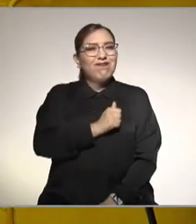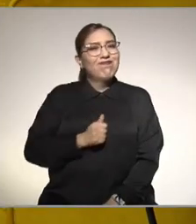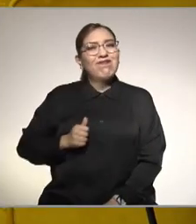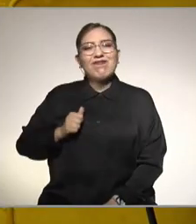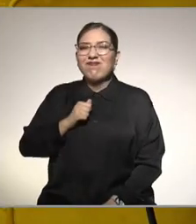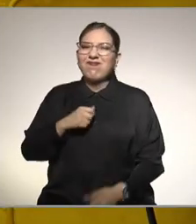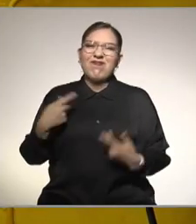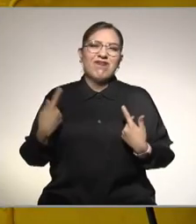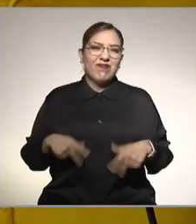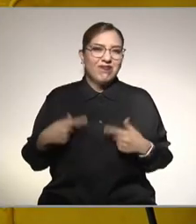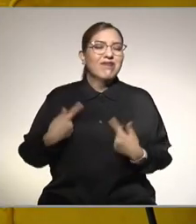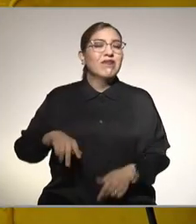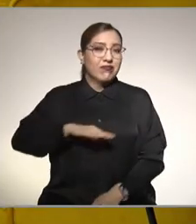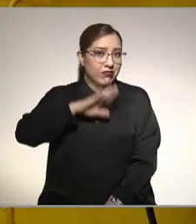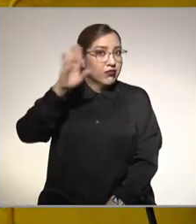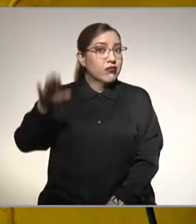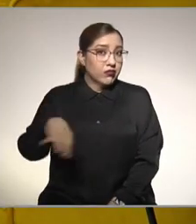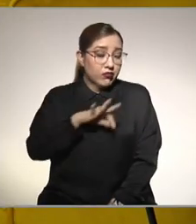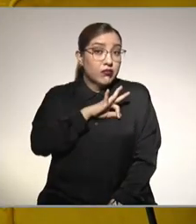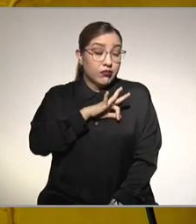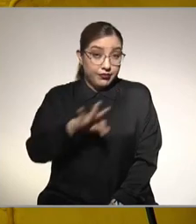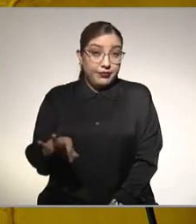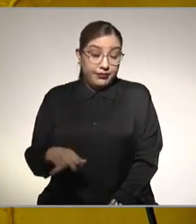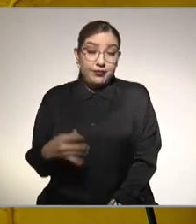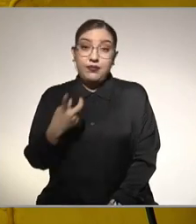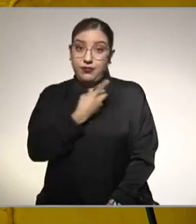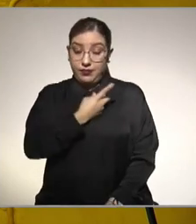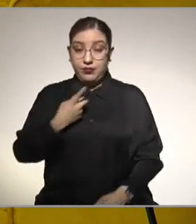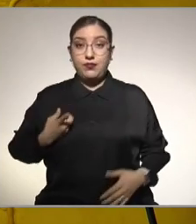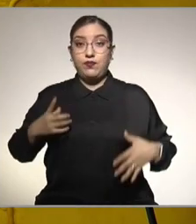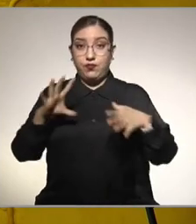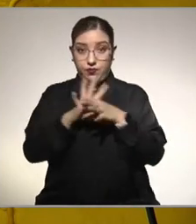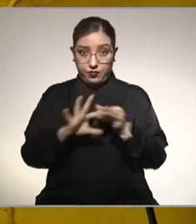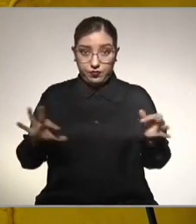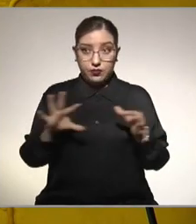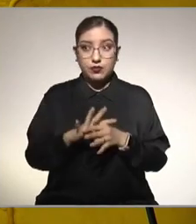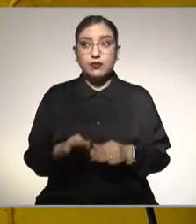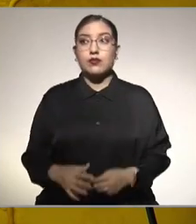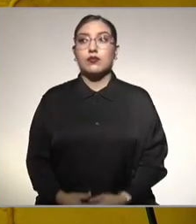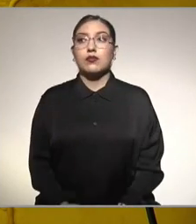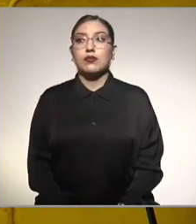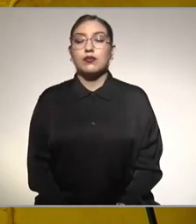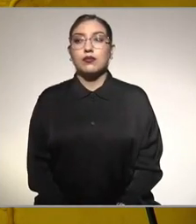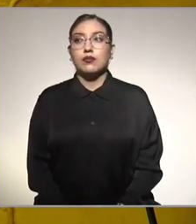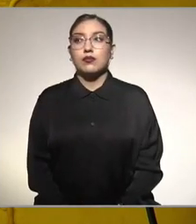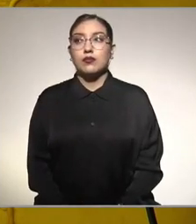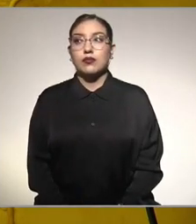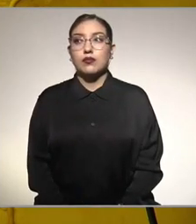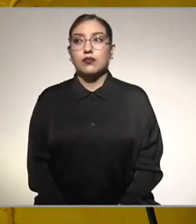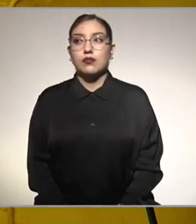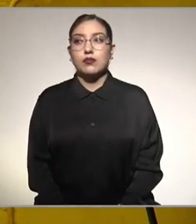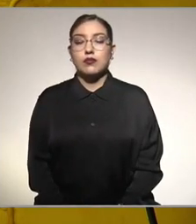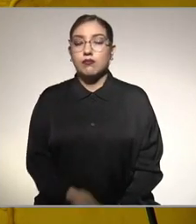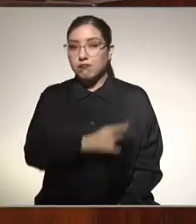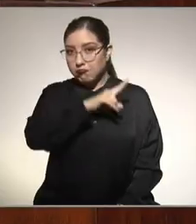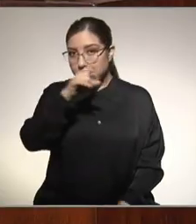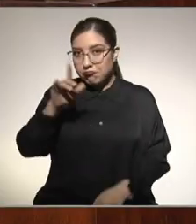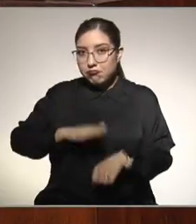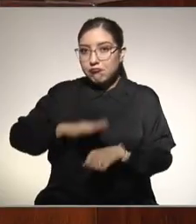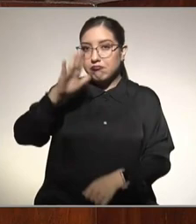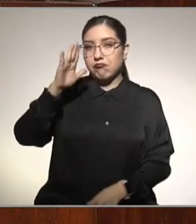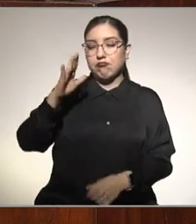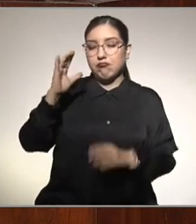fallecen. Es importante explicar y que haya mayor educación médica